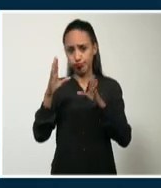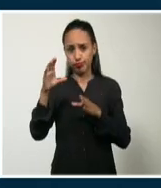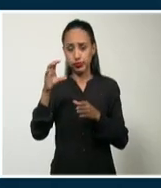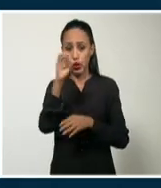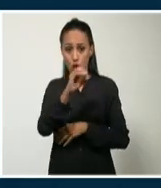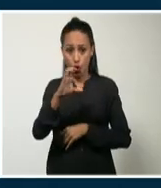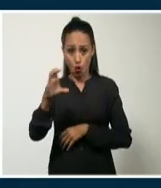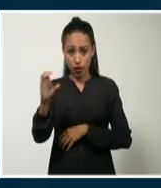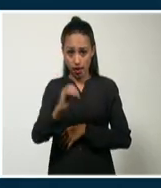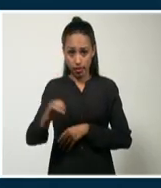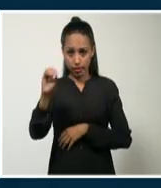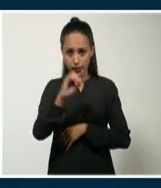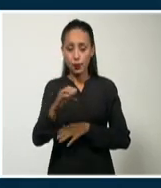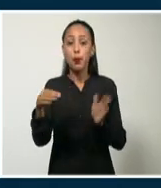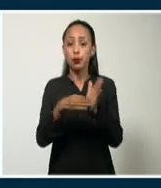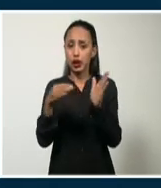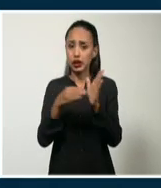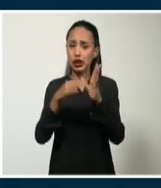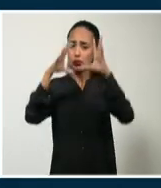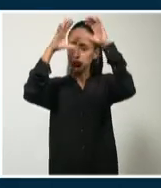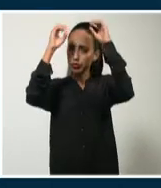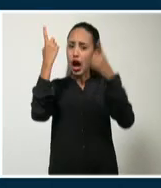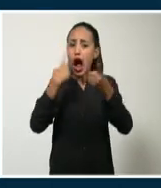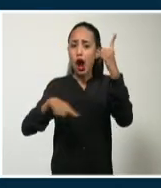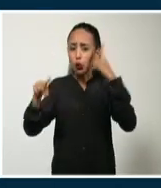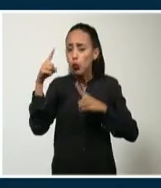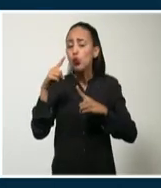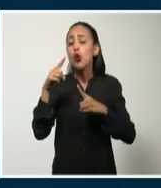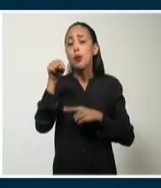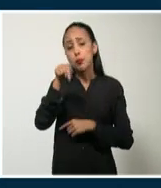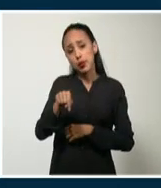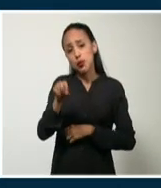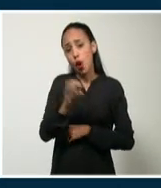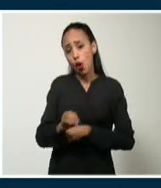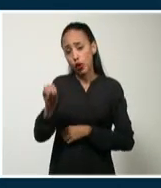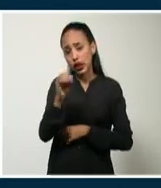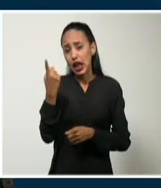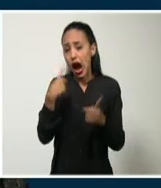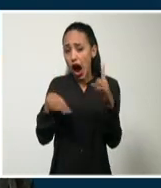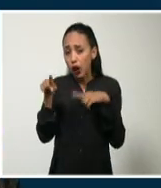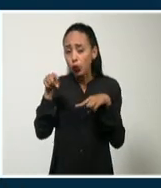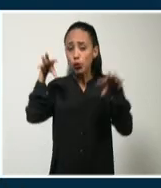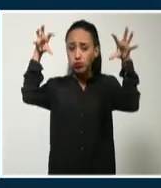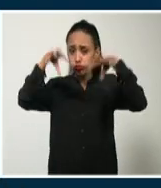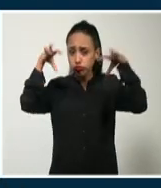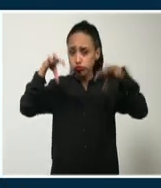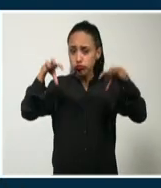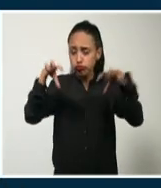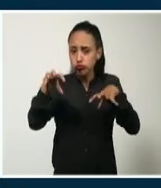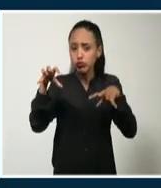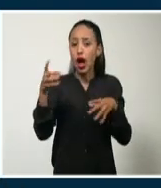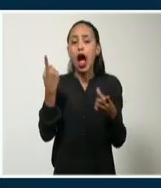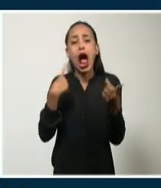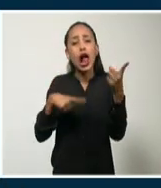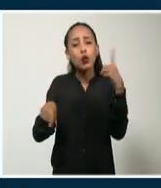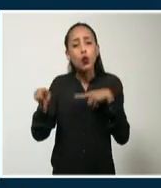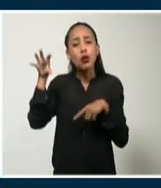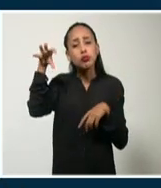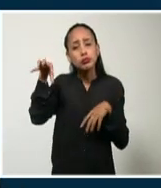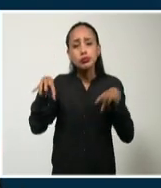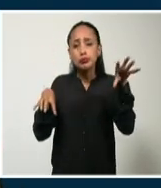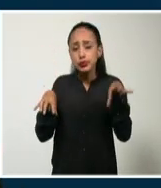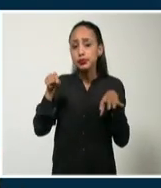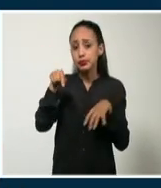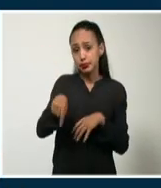parcialmente nublado y se nublará en algunas localidades del interior con aislados chubascos y lluvias. Tendremos algunos chubascos hacia zonas